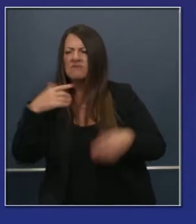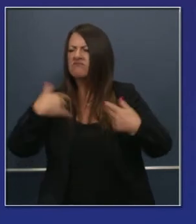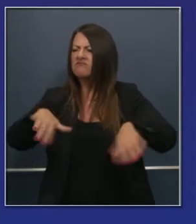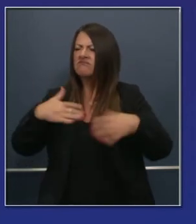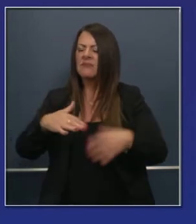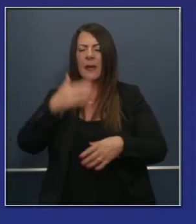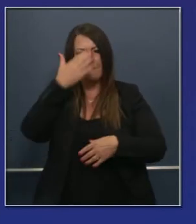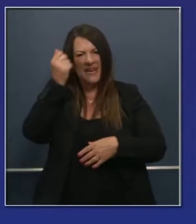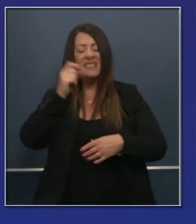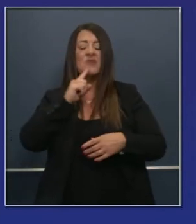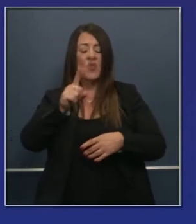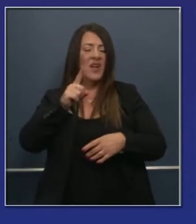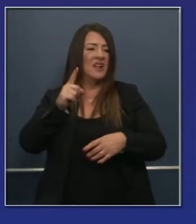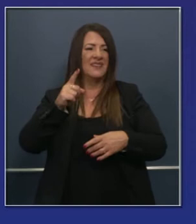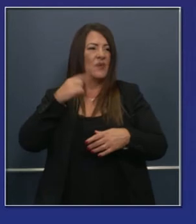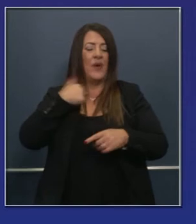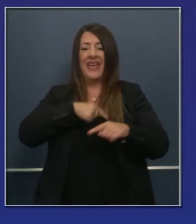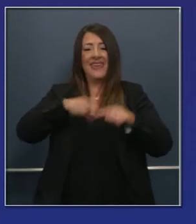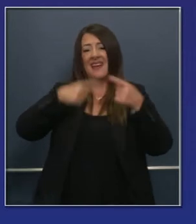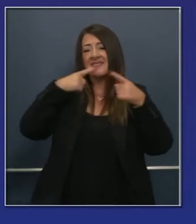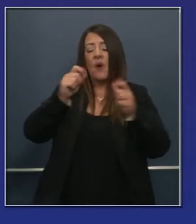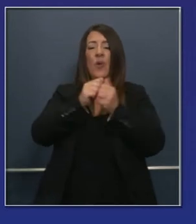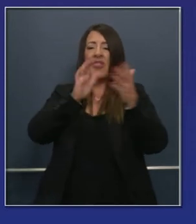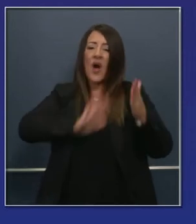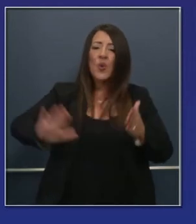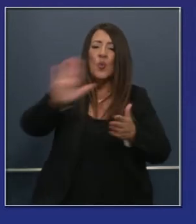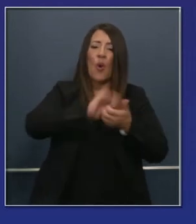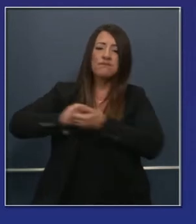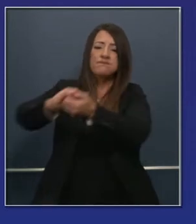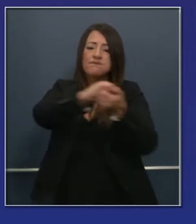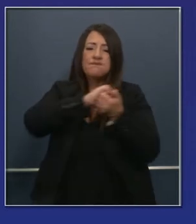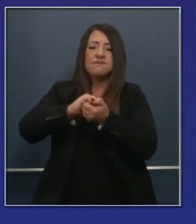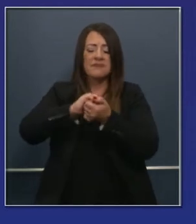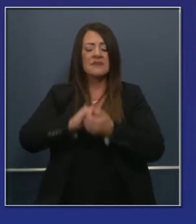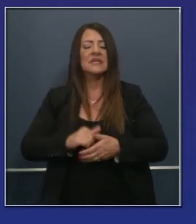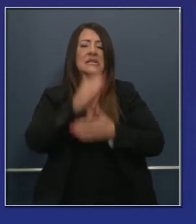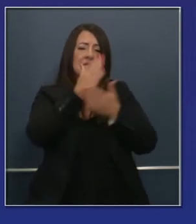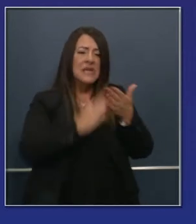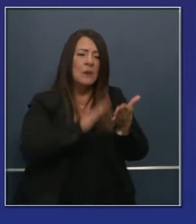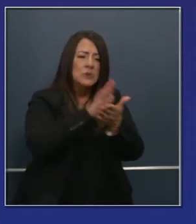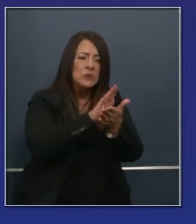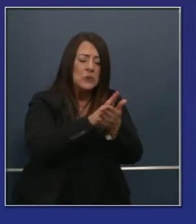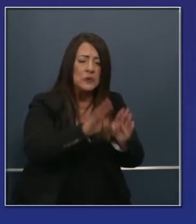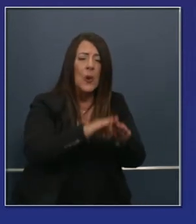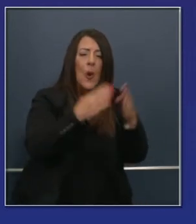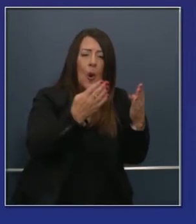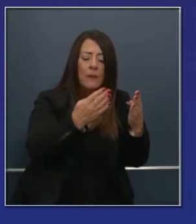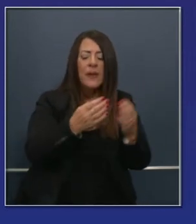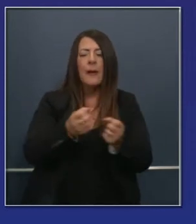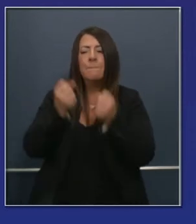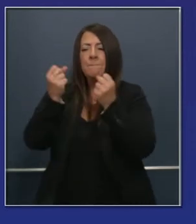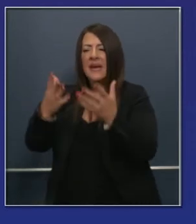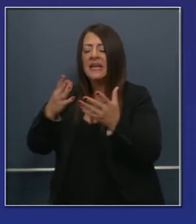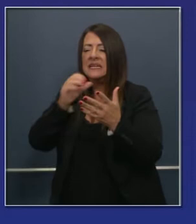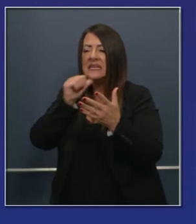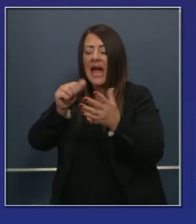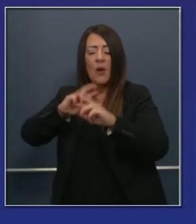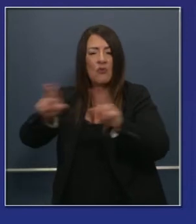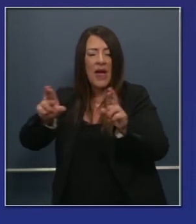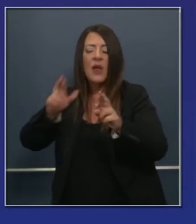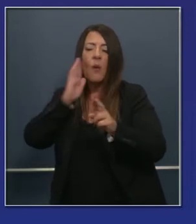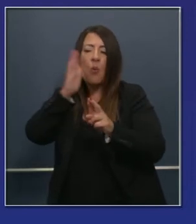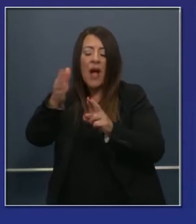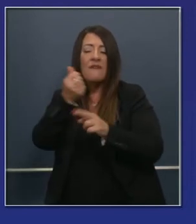todo un trabajo en conjunto para llegar a donde estamos. ¿Y dónde estamos? Las escuelas se están abriendo ya en algunos distritos ya por algunos